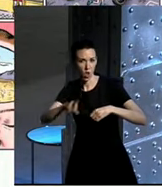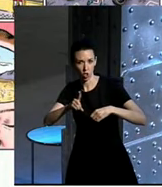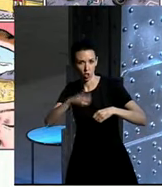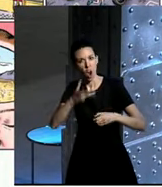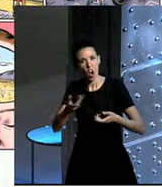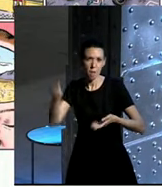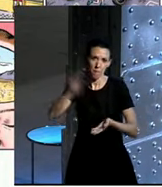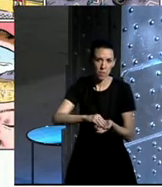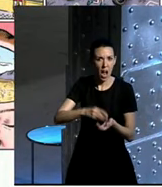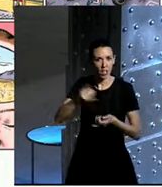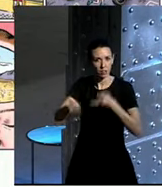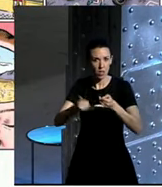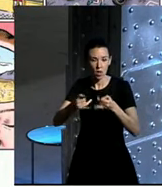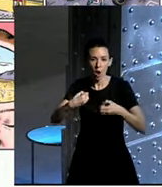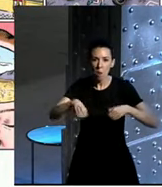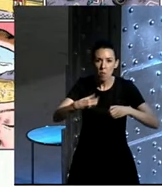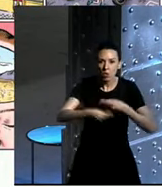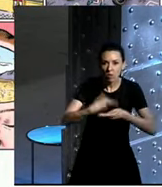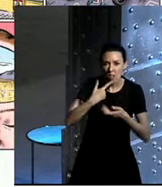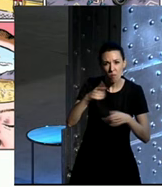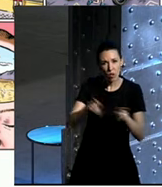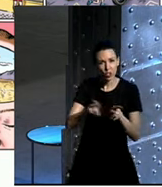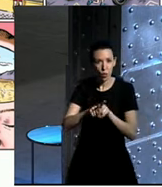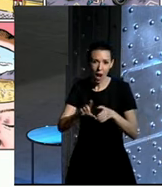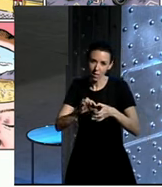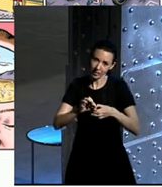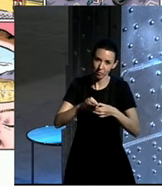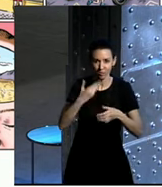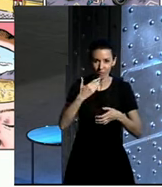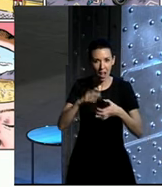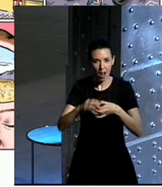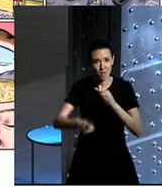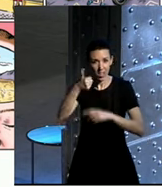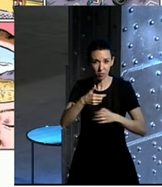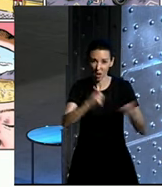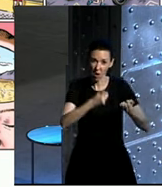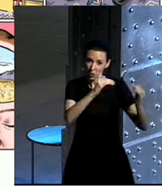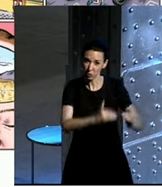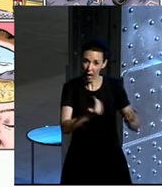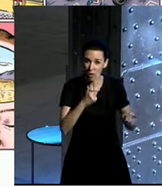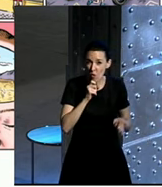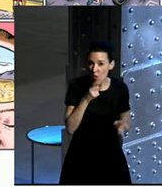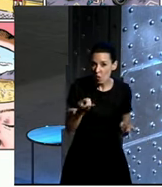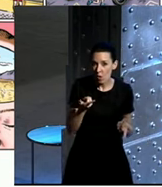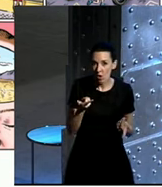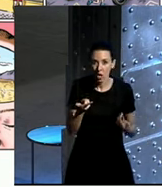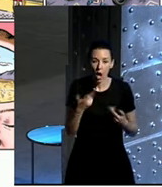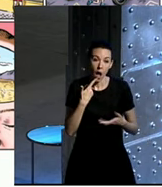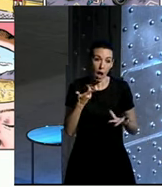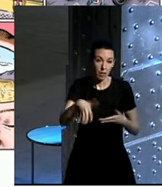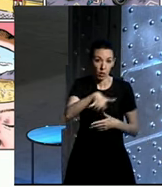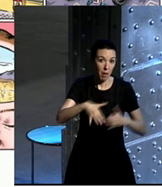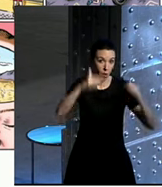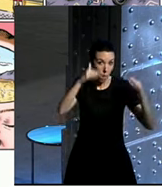hacemos con las motos en todo esto? ¿Son un poco más amigas vuestras las motos que de los automovilistas? Bueno, o sea, ocupan menos espacio,